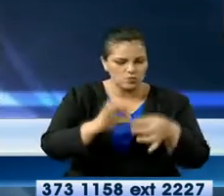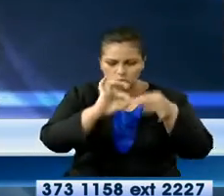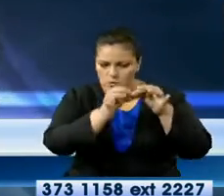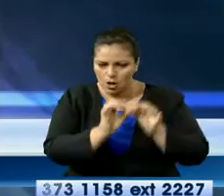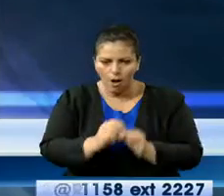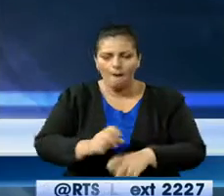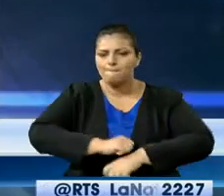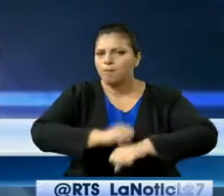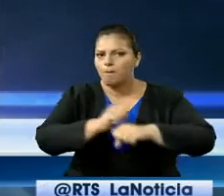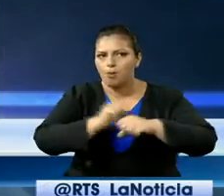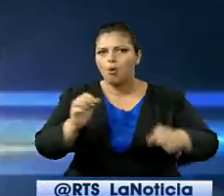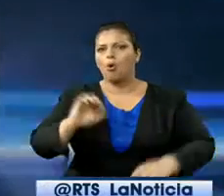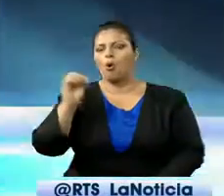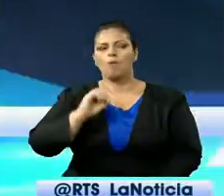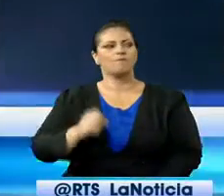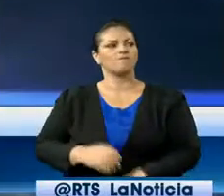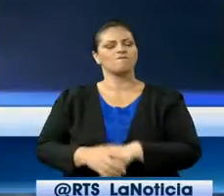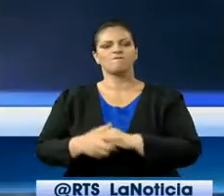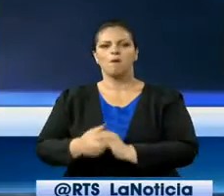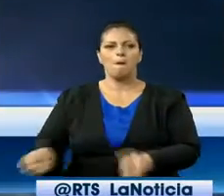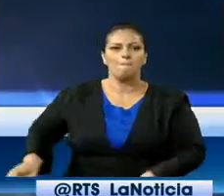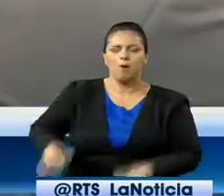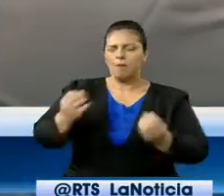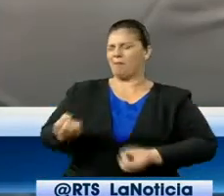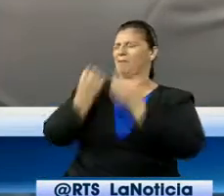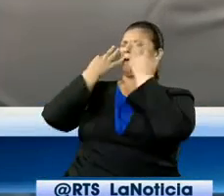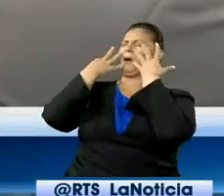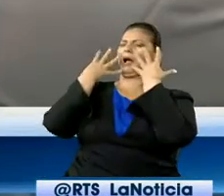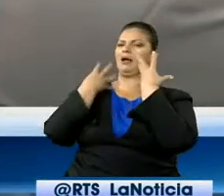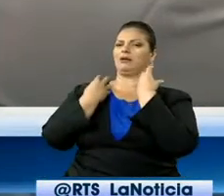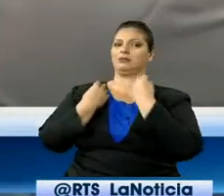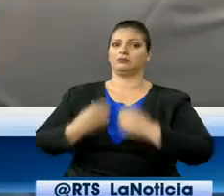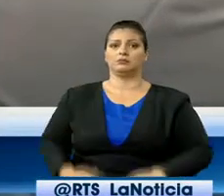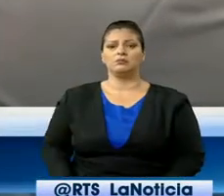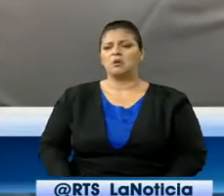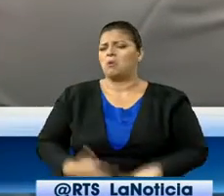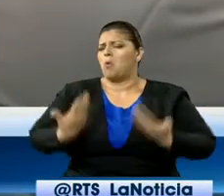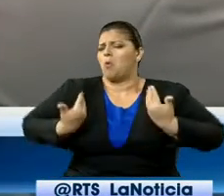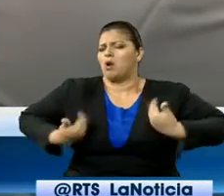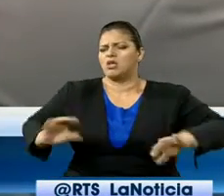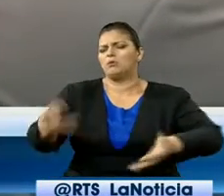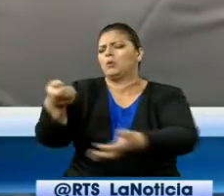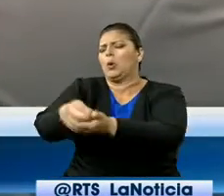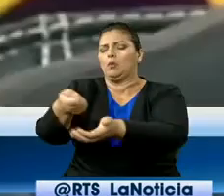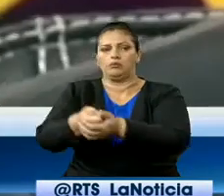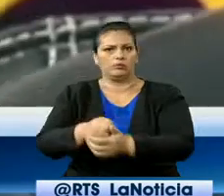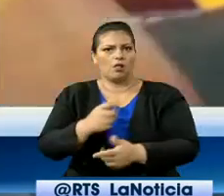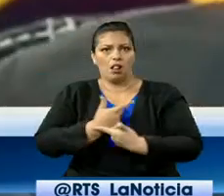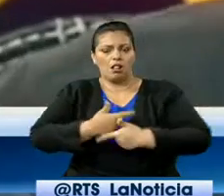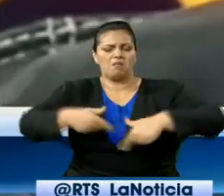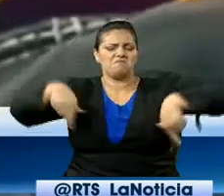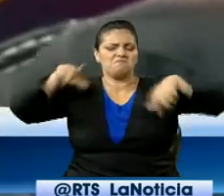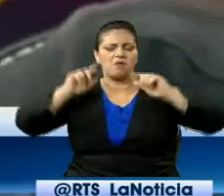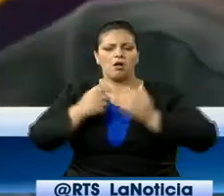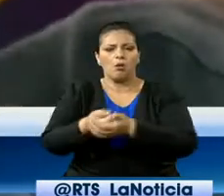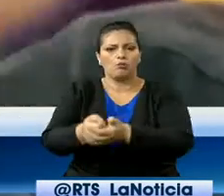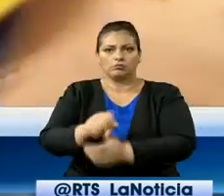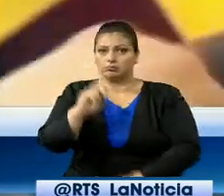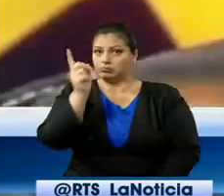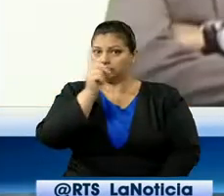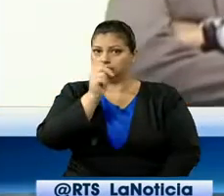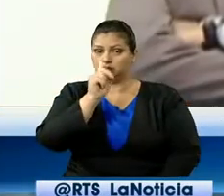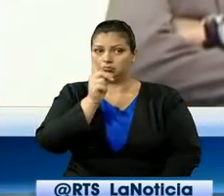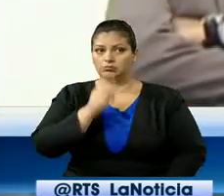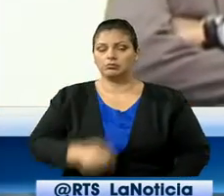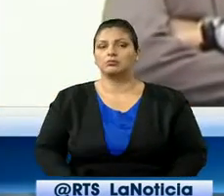de estas sustancias. No son de libre venta. Desde la Intendencia del Guaya se aclara que aunque carezca de competencia en